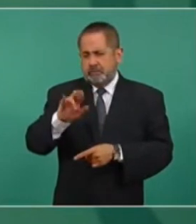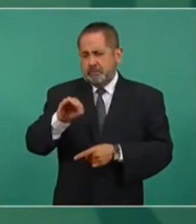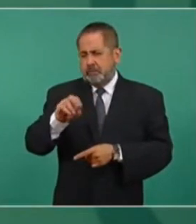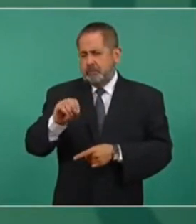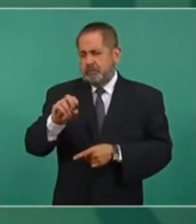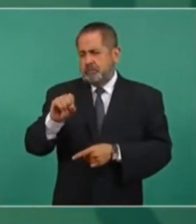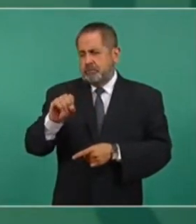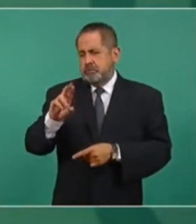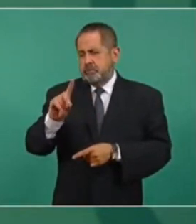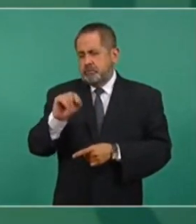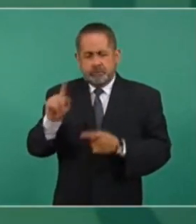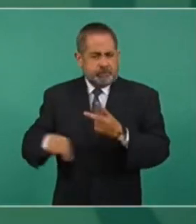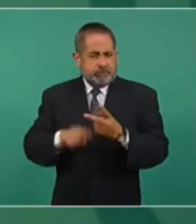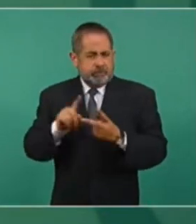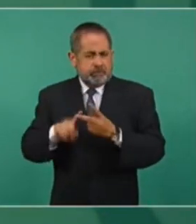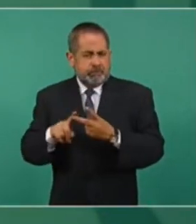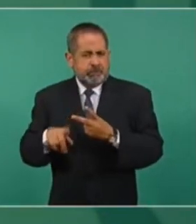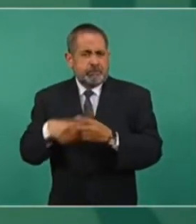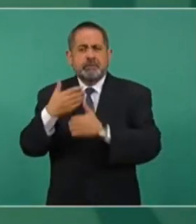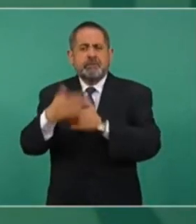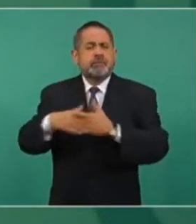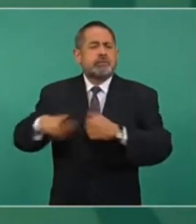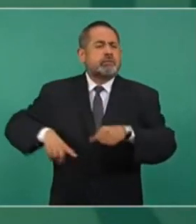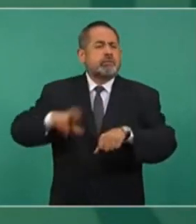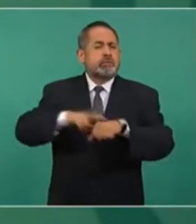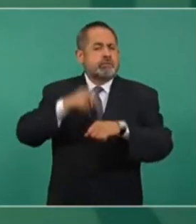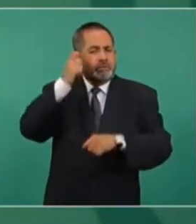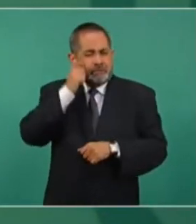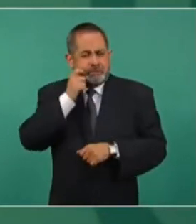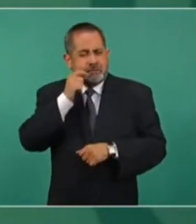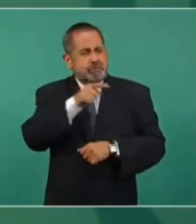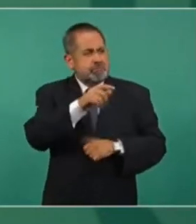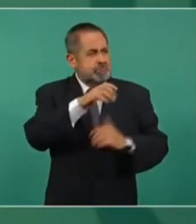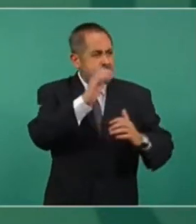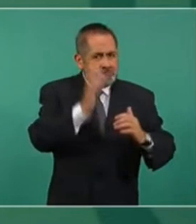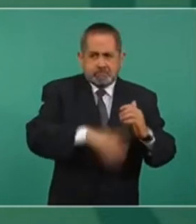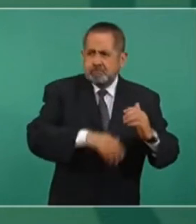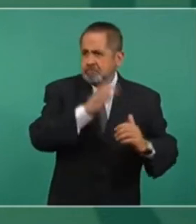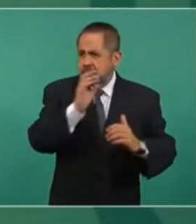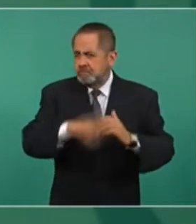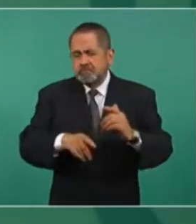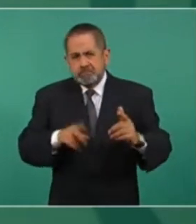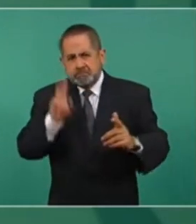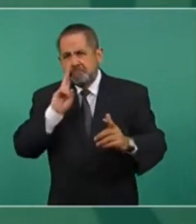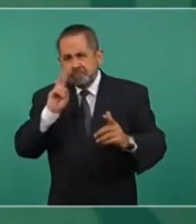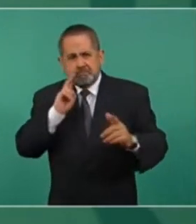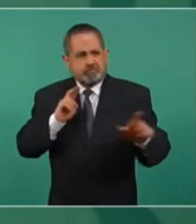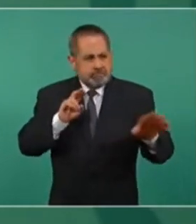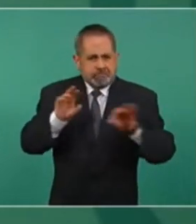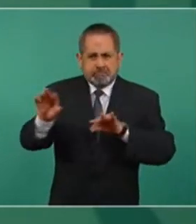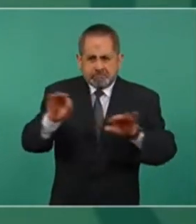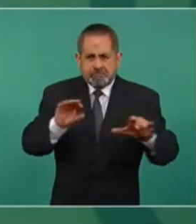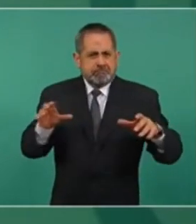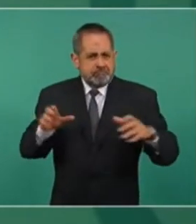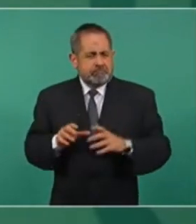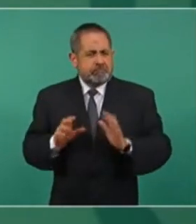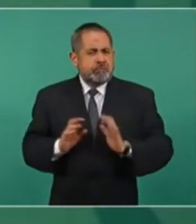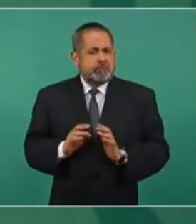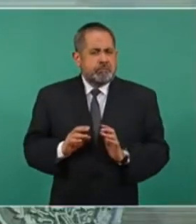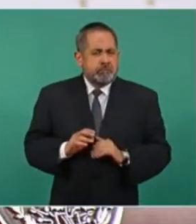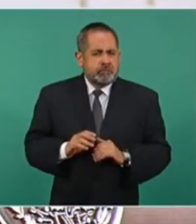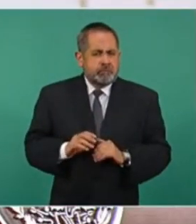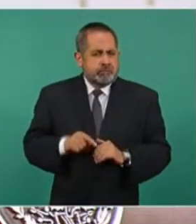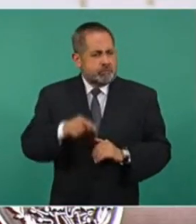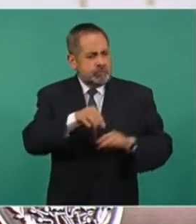el gobernador que va a terminar de Guerrero, que no